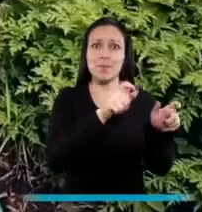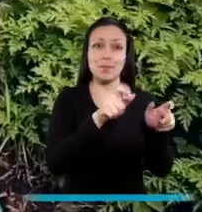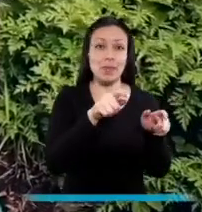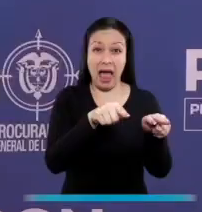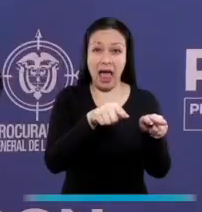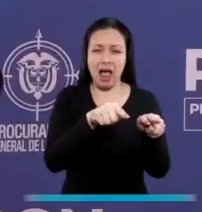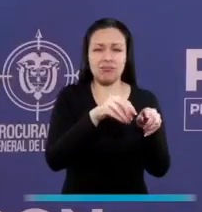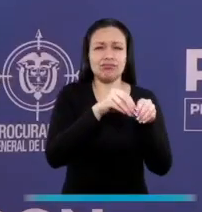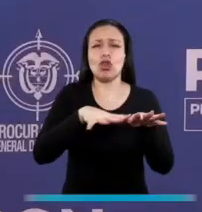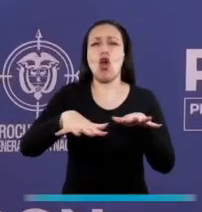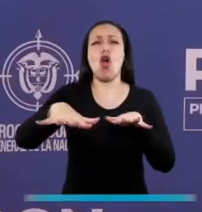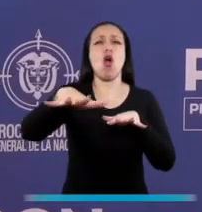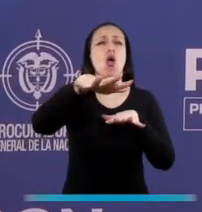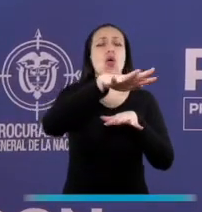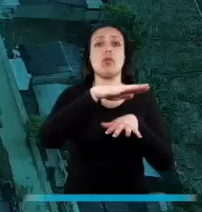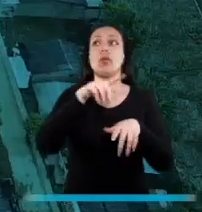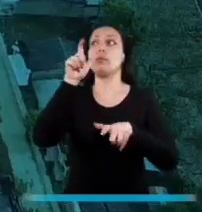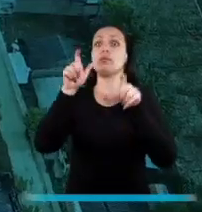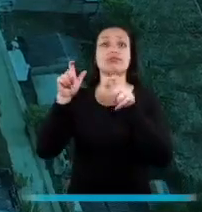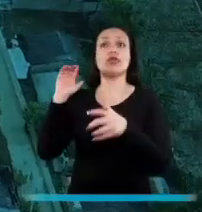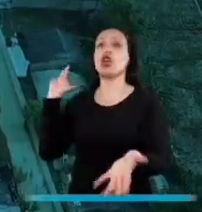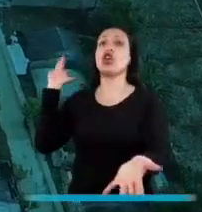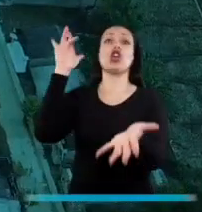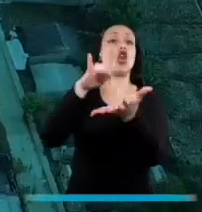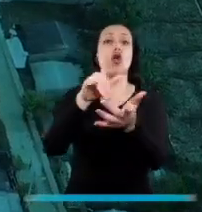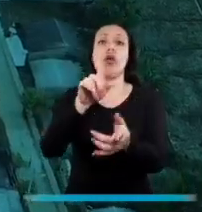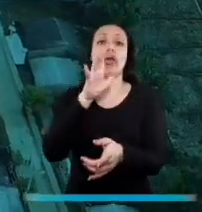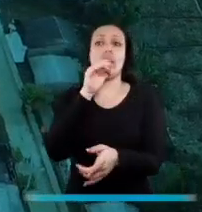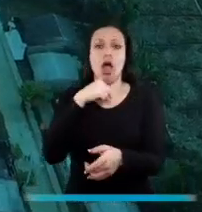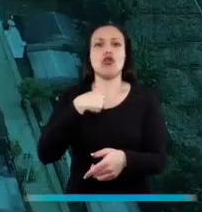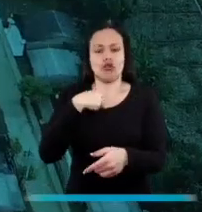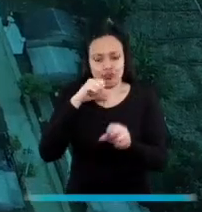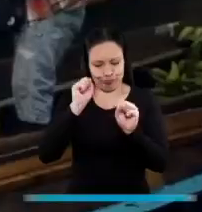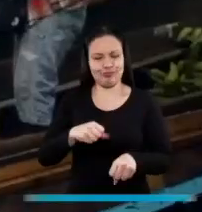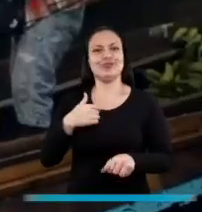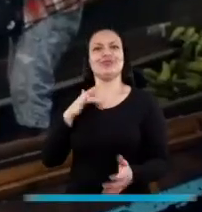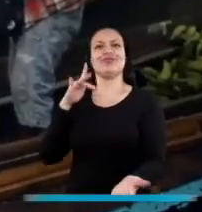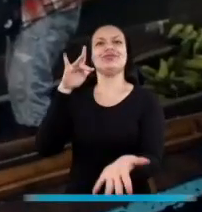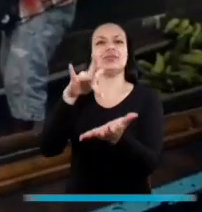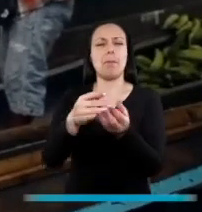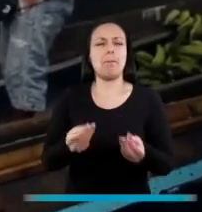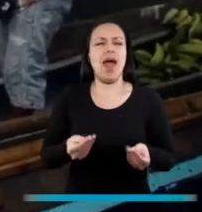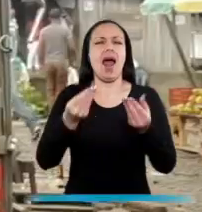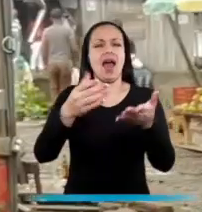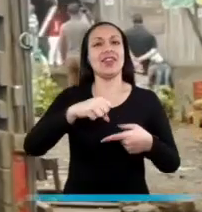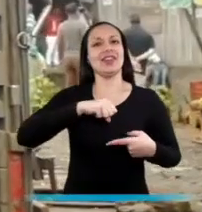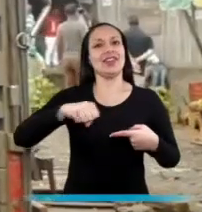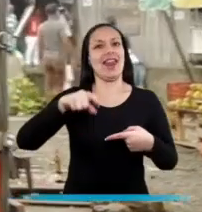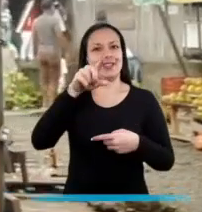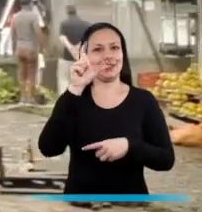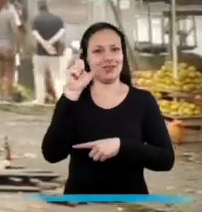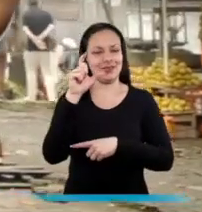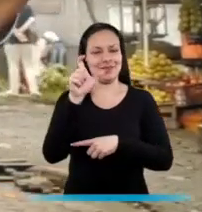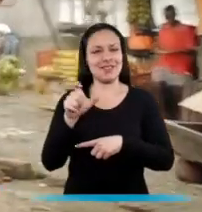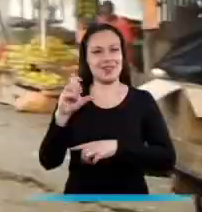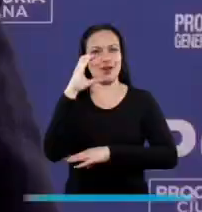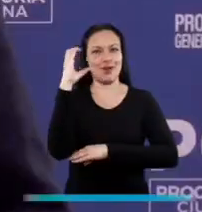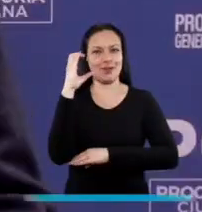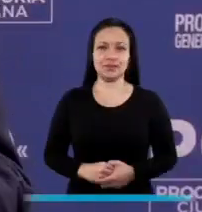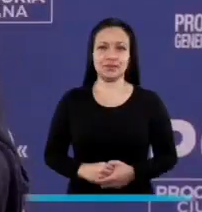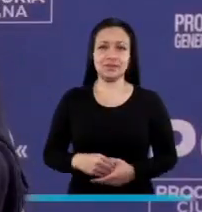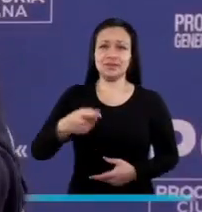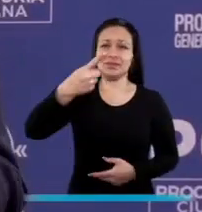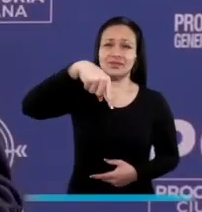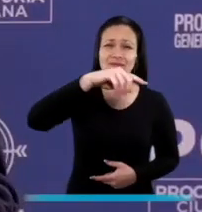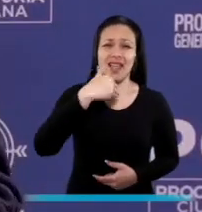campesinos, con todos aquellos a donde no llega el sistema de justicia y no llega la protección y la garantía de los derechos de los colombianos.